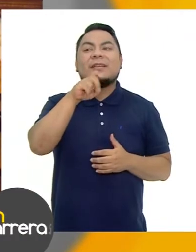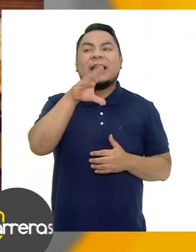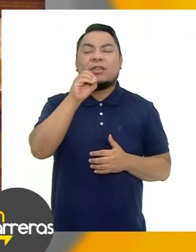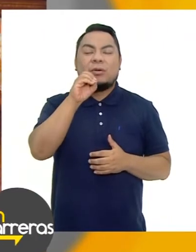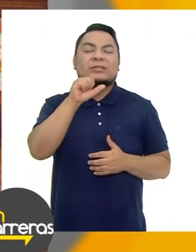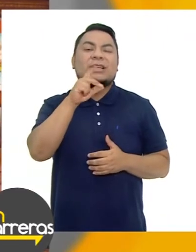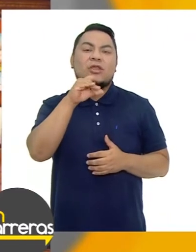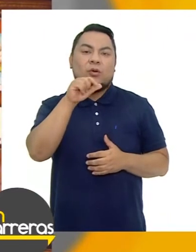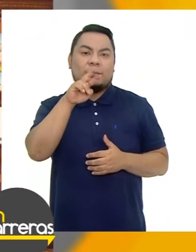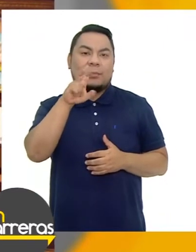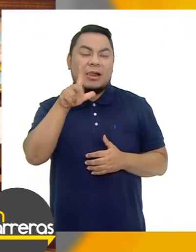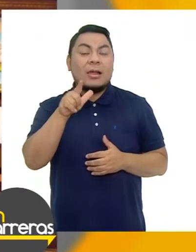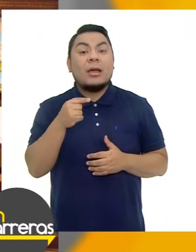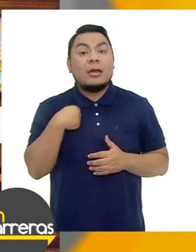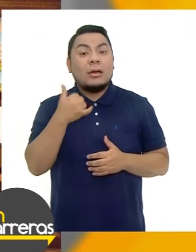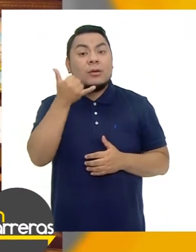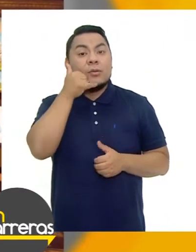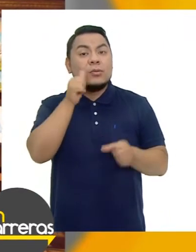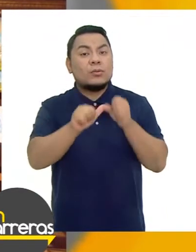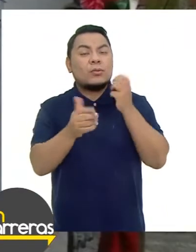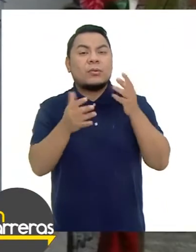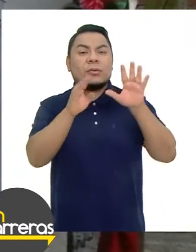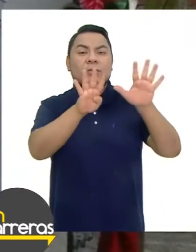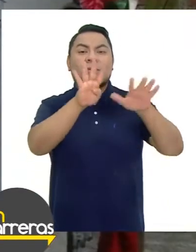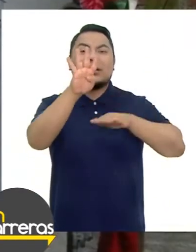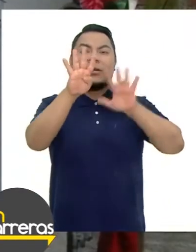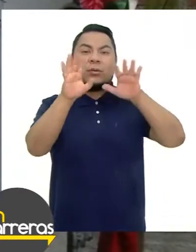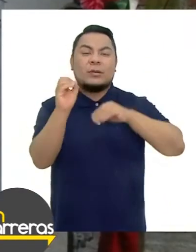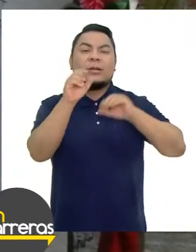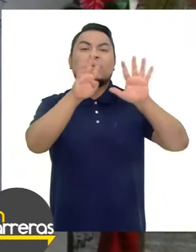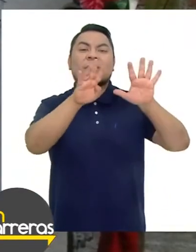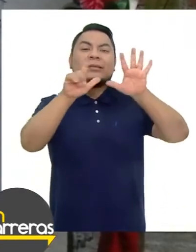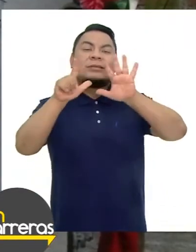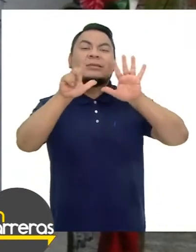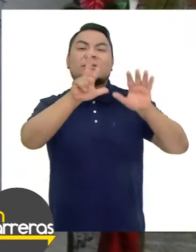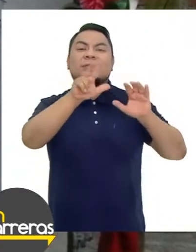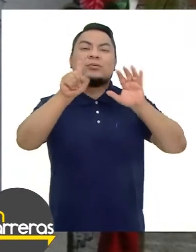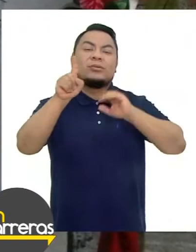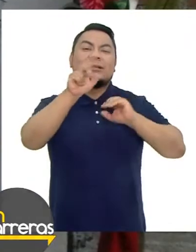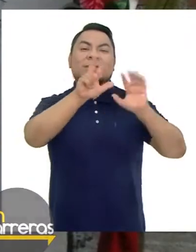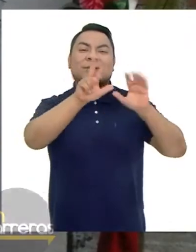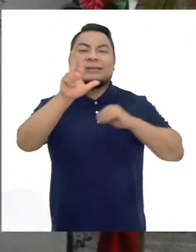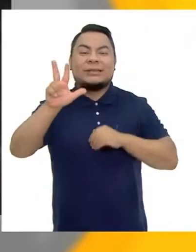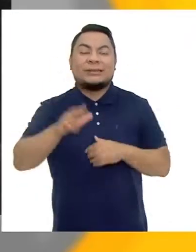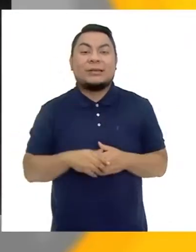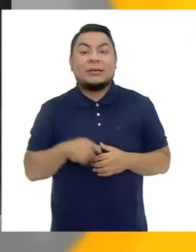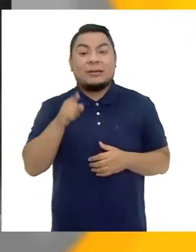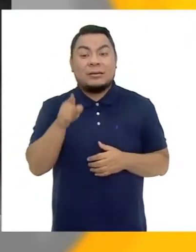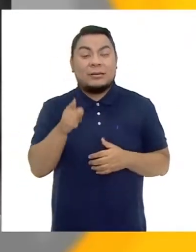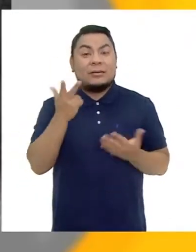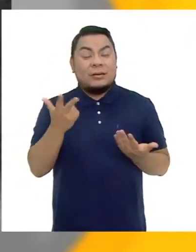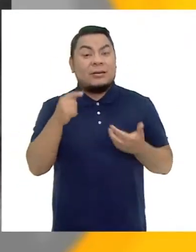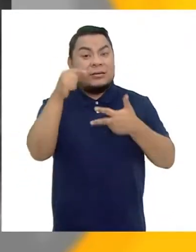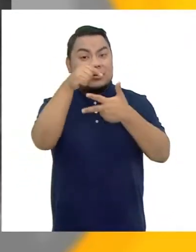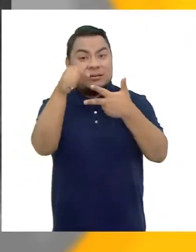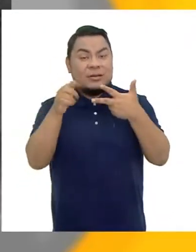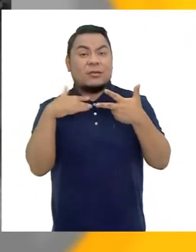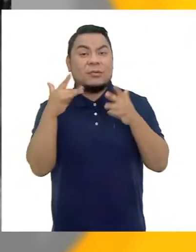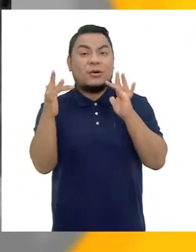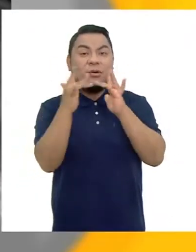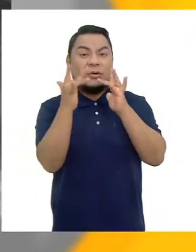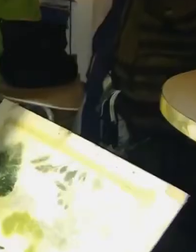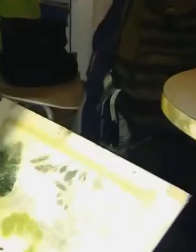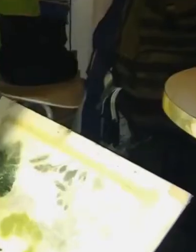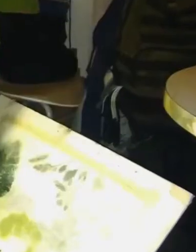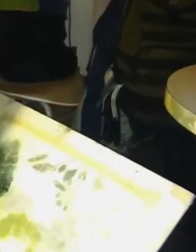Santisteban Sandoval y a mi número telefónico, 990 97 3133 a esas tres direcciones me